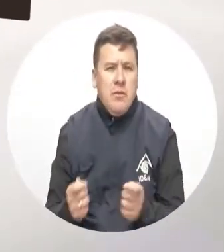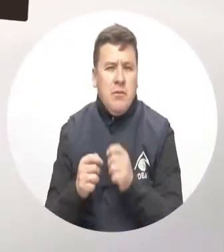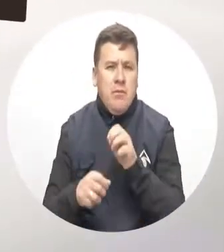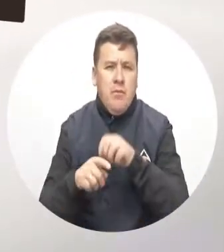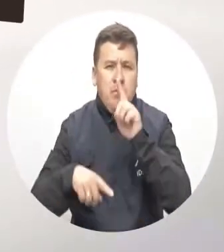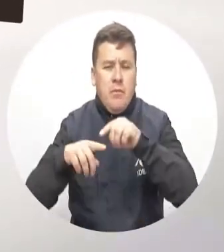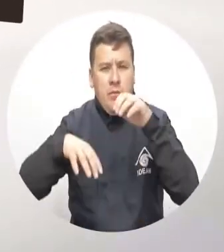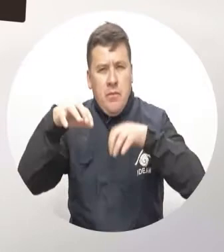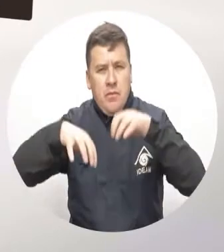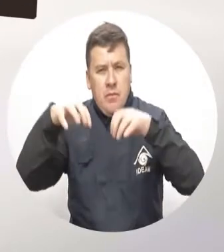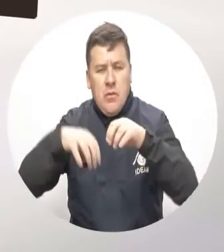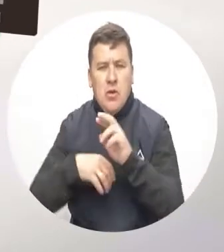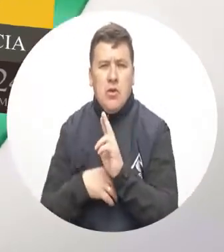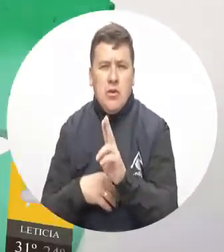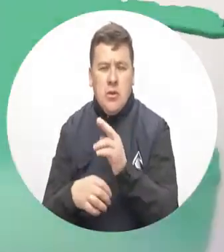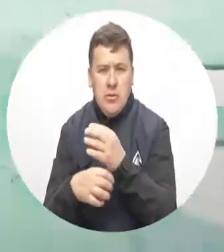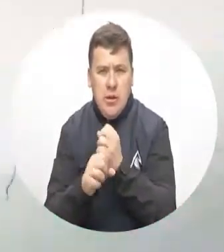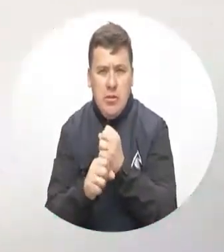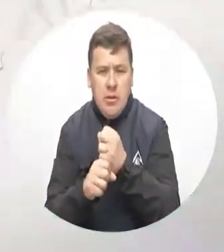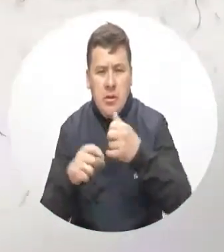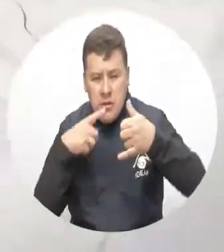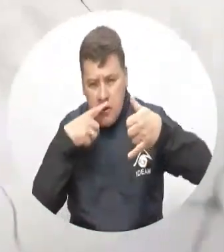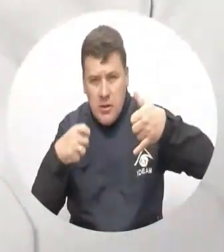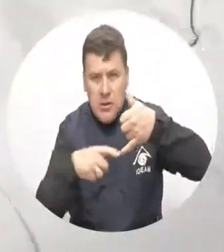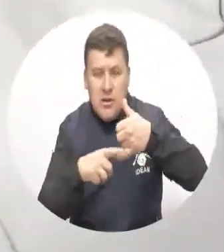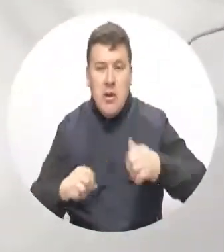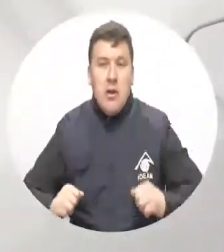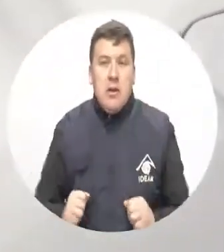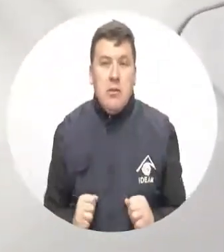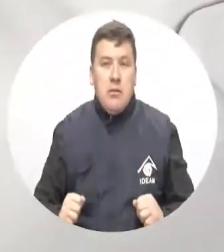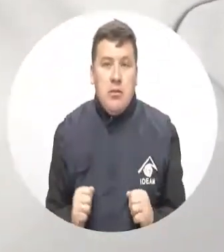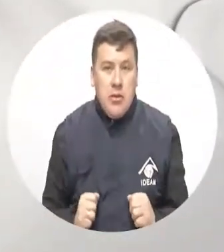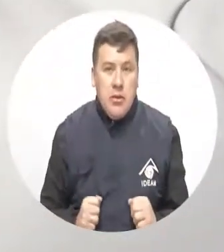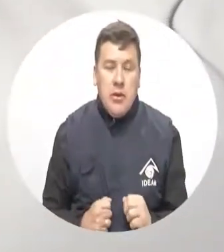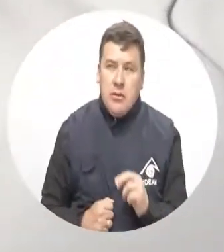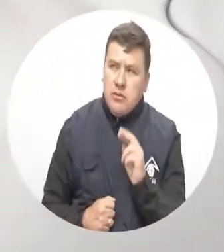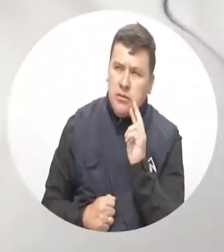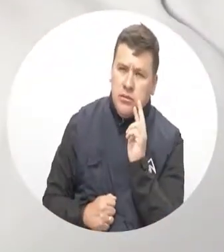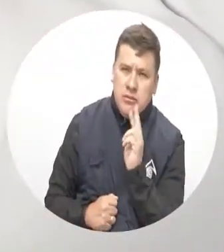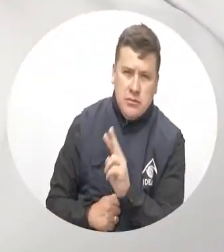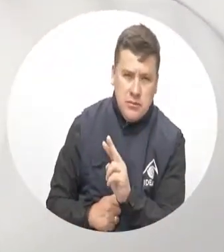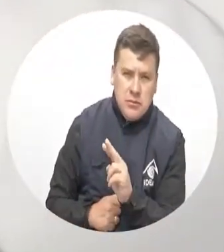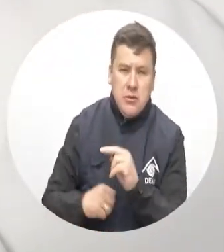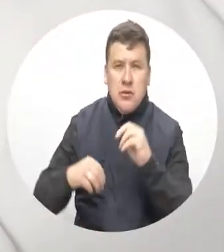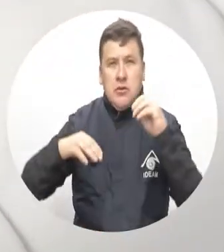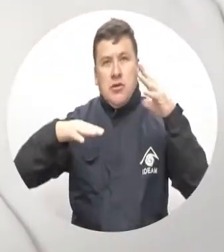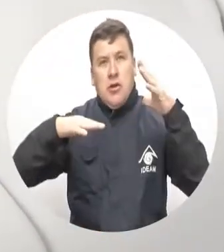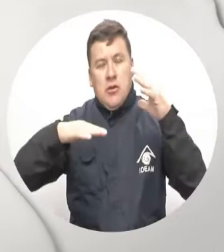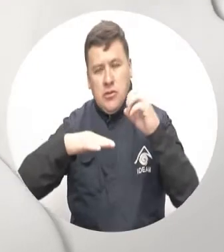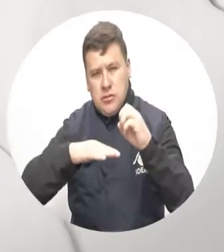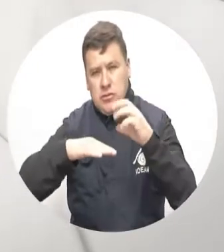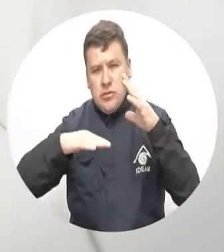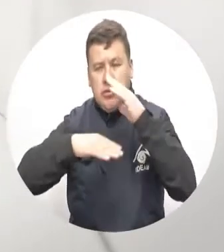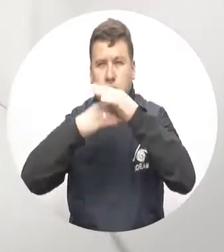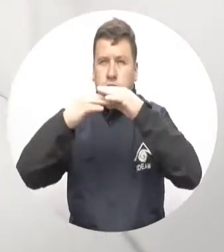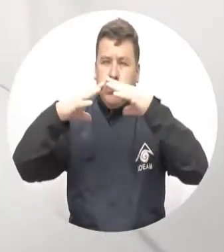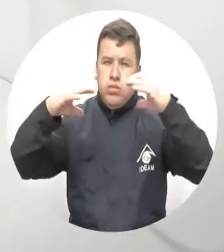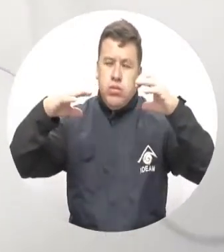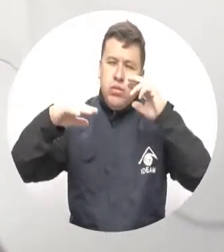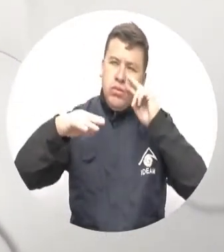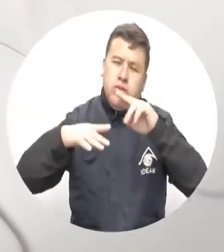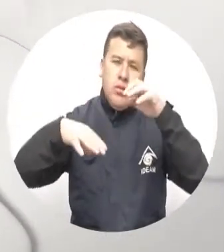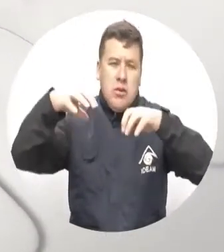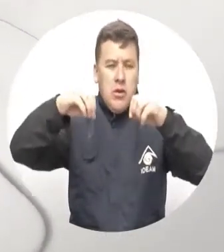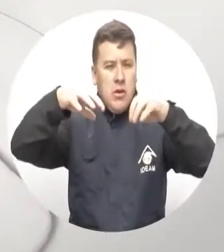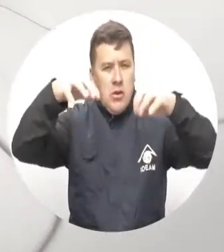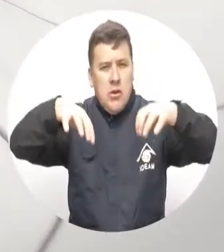No se descartan algunas lluvias en el sur de Guaupés y Amazonas. Bogotá y su sabana pueden esperar largos intervalos de sol con nubes